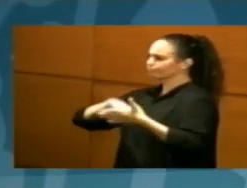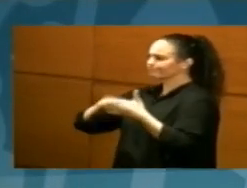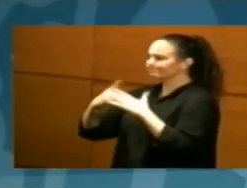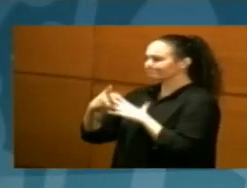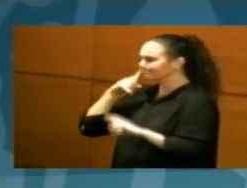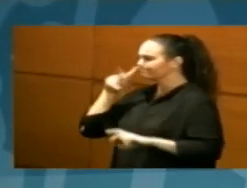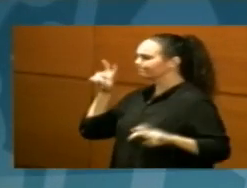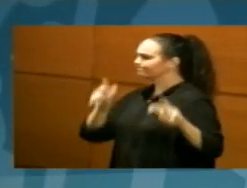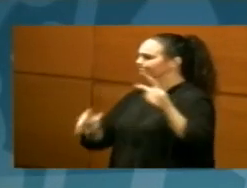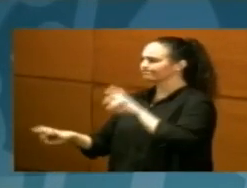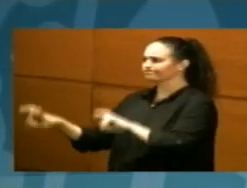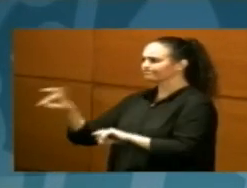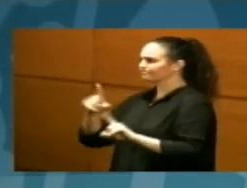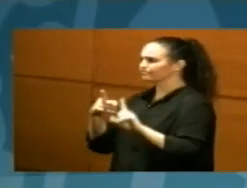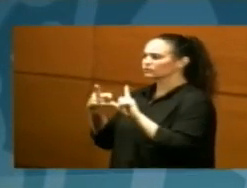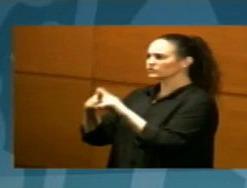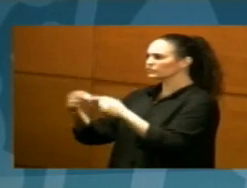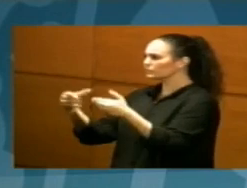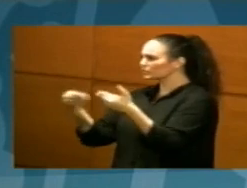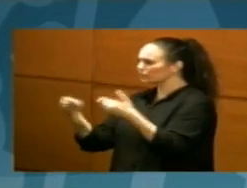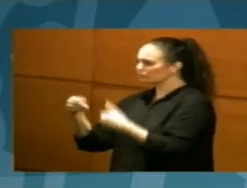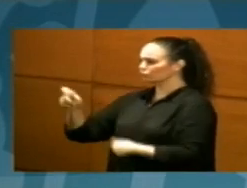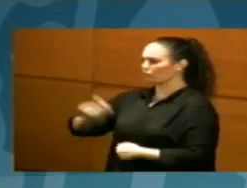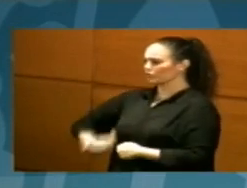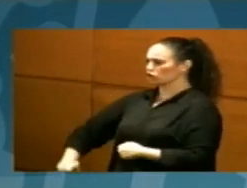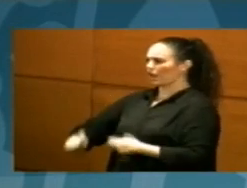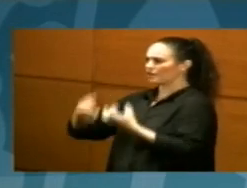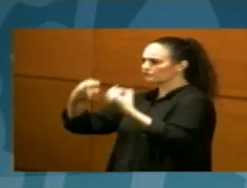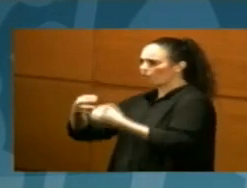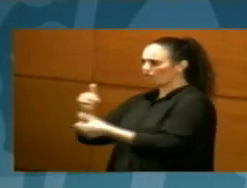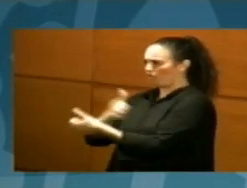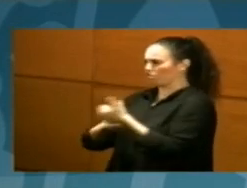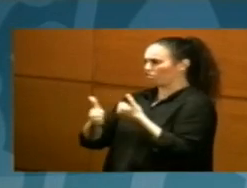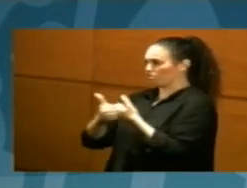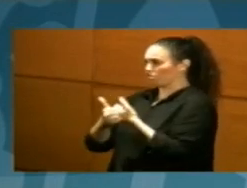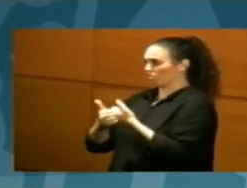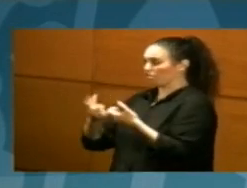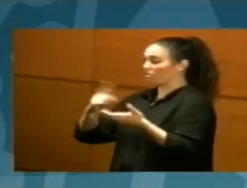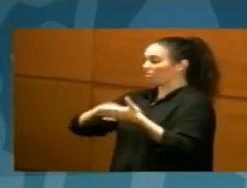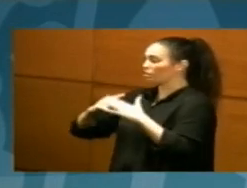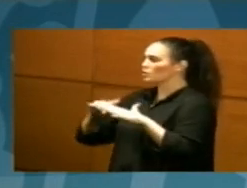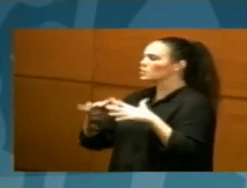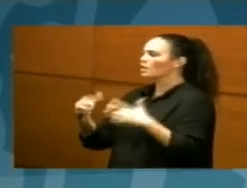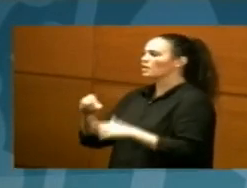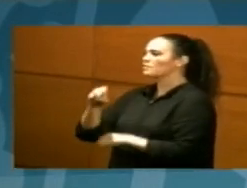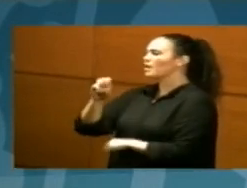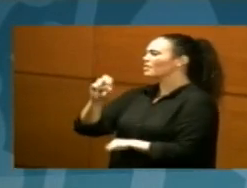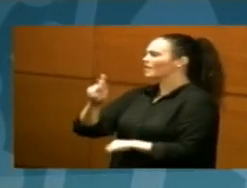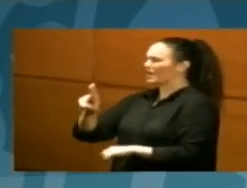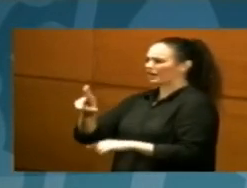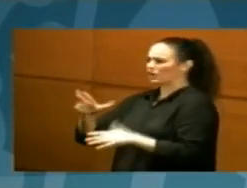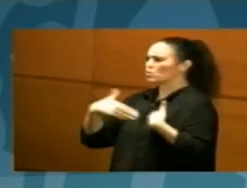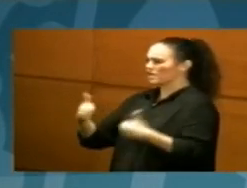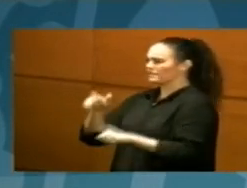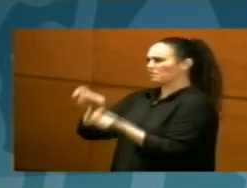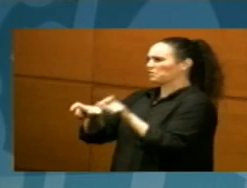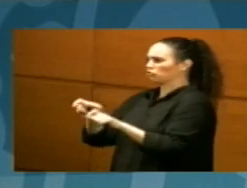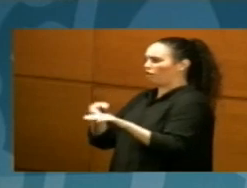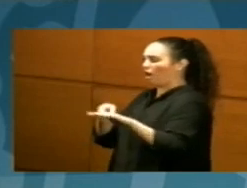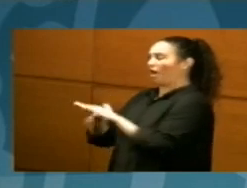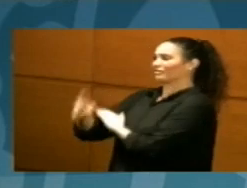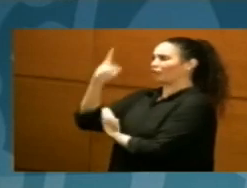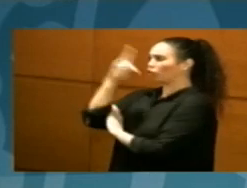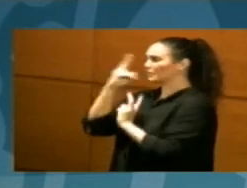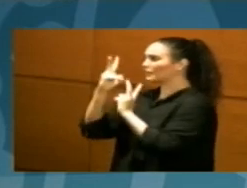la seguridad de pacientes y de profesionales. Entre estas medidas se encuentra la realización de PCRs a toda persona que ingresa en nuestros centros.